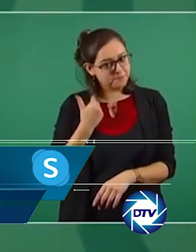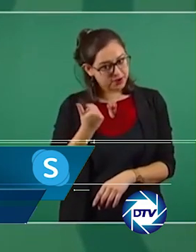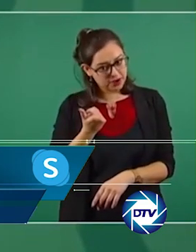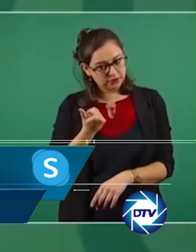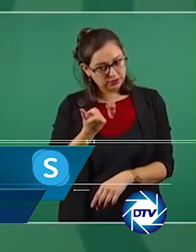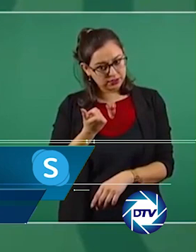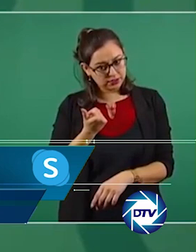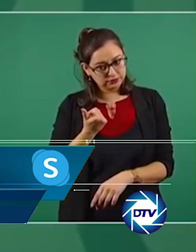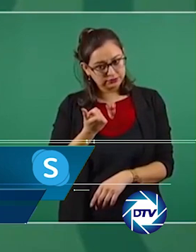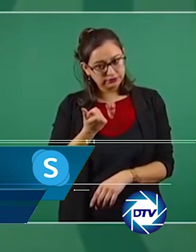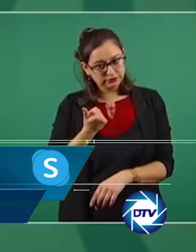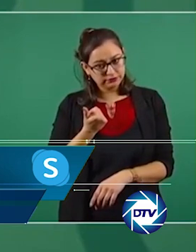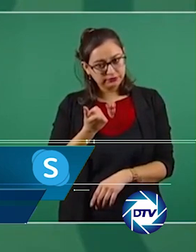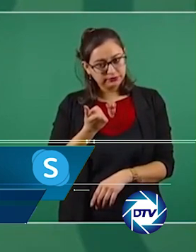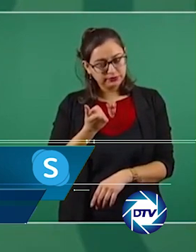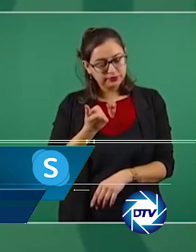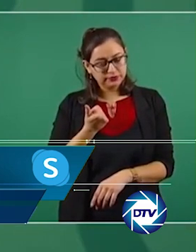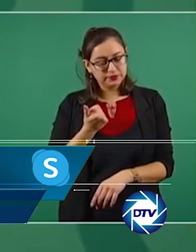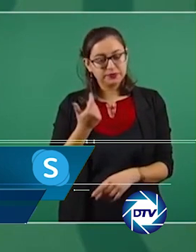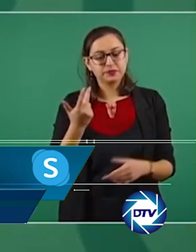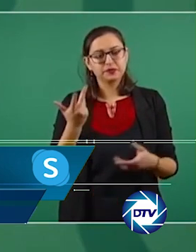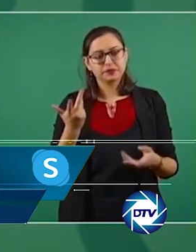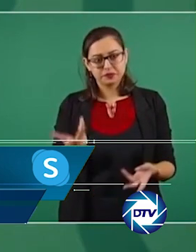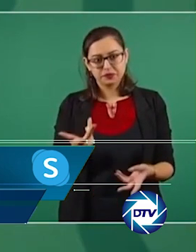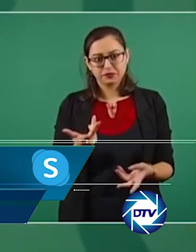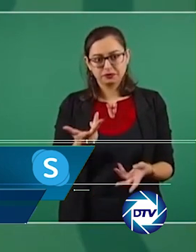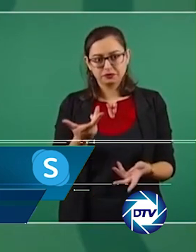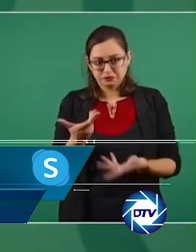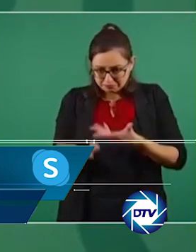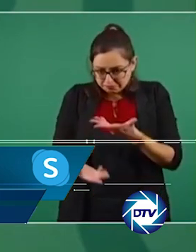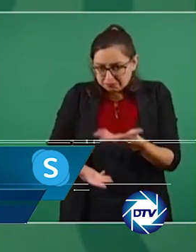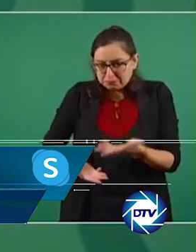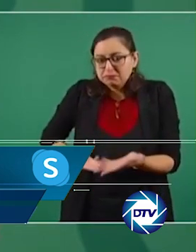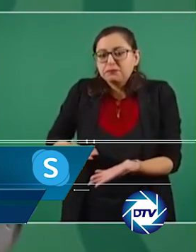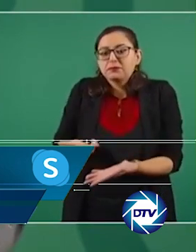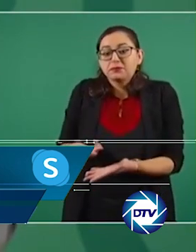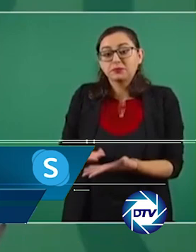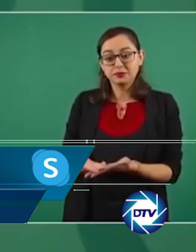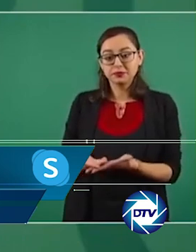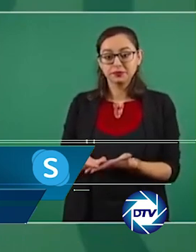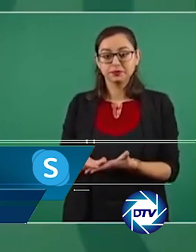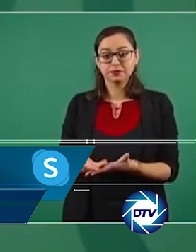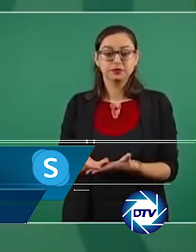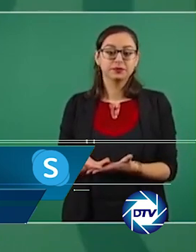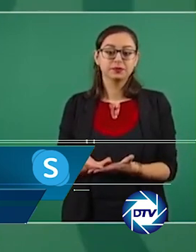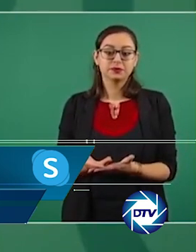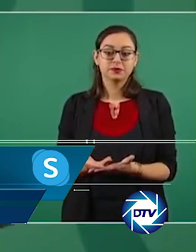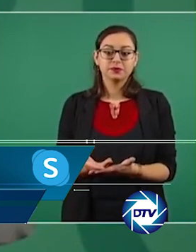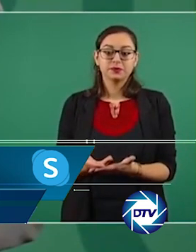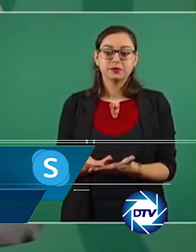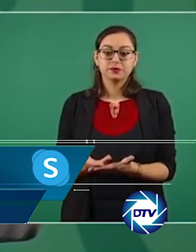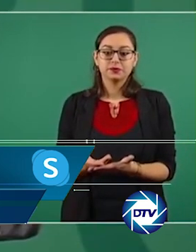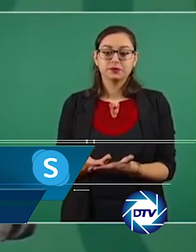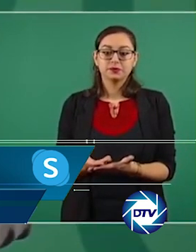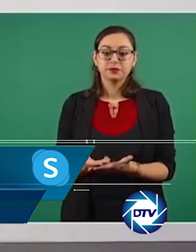anunció la necesidad de poner en pausa sus relaciones con España y en lo que toca a Galicia hizo una alusión muy directa a la